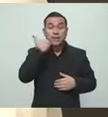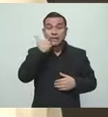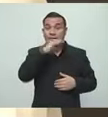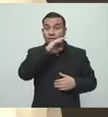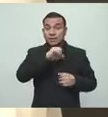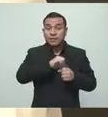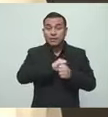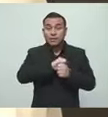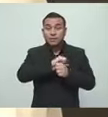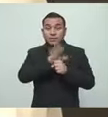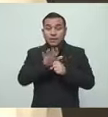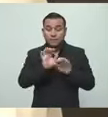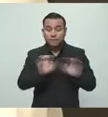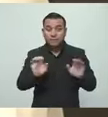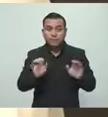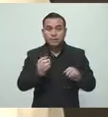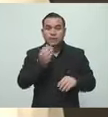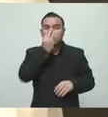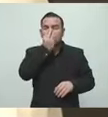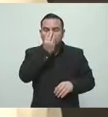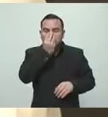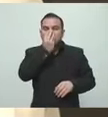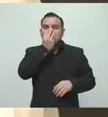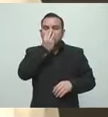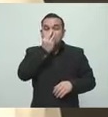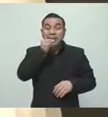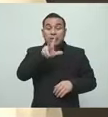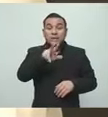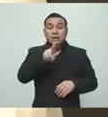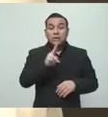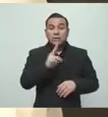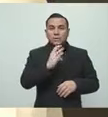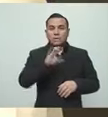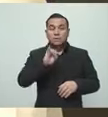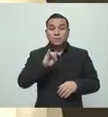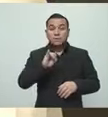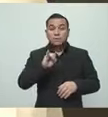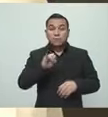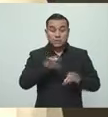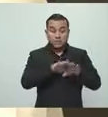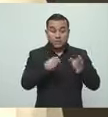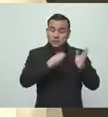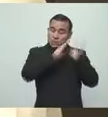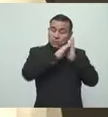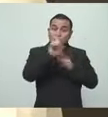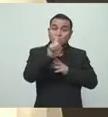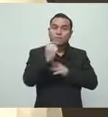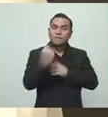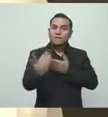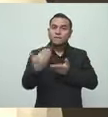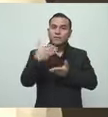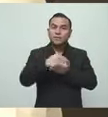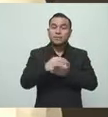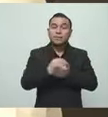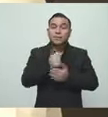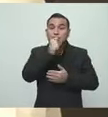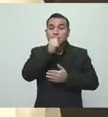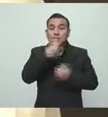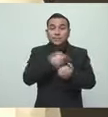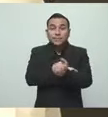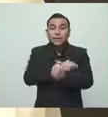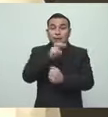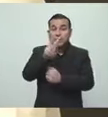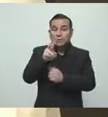ventilados. Estamos esperando uno que va de un hospital privado. Tenemos otros dos en